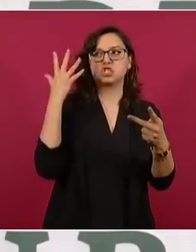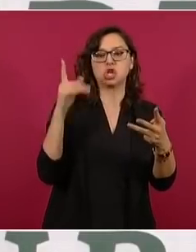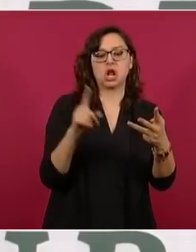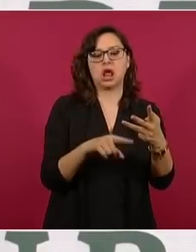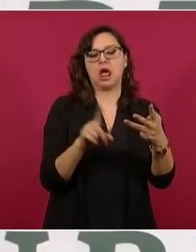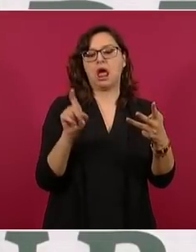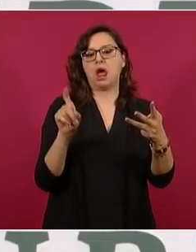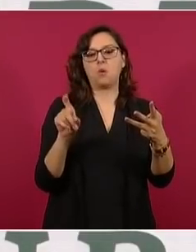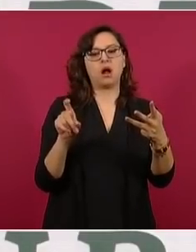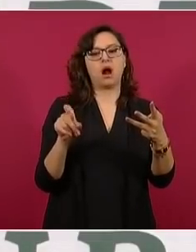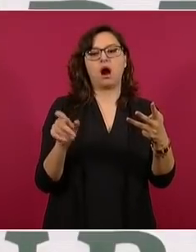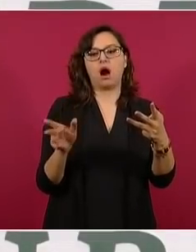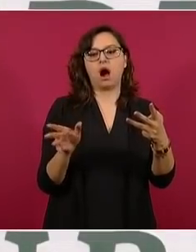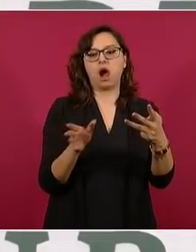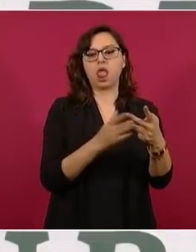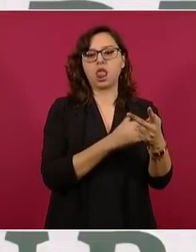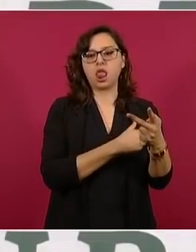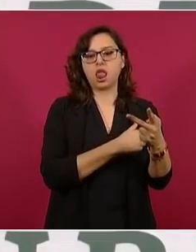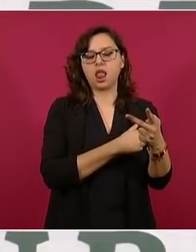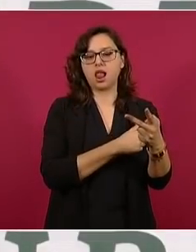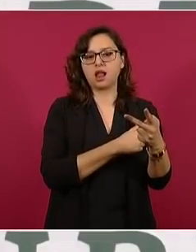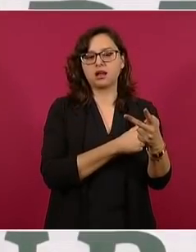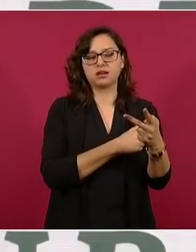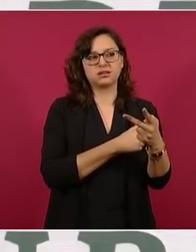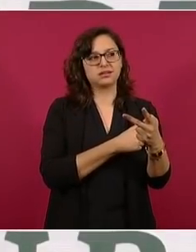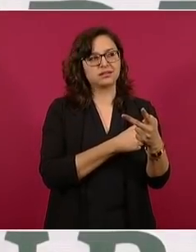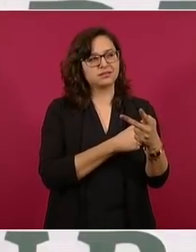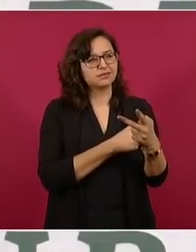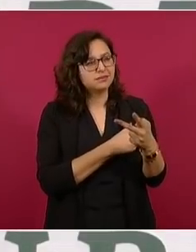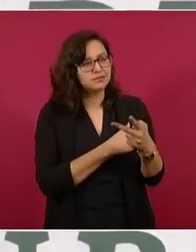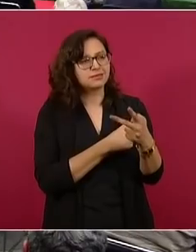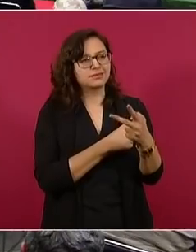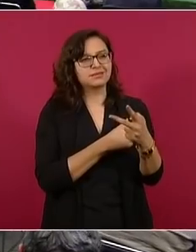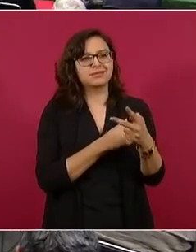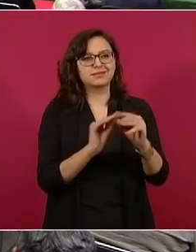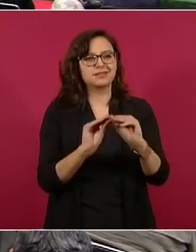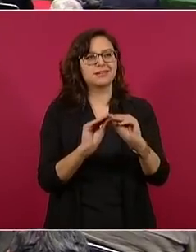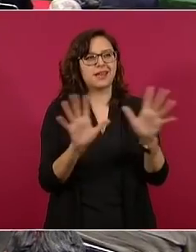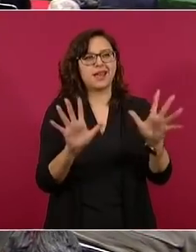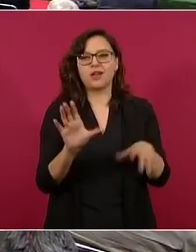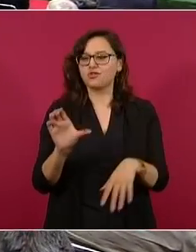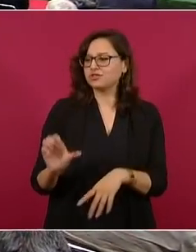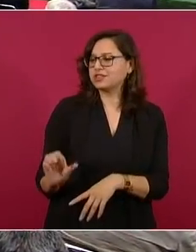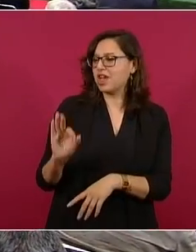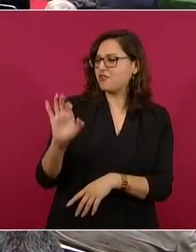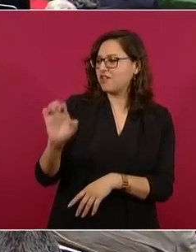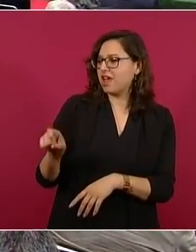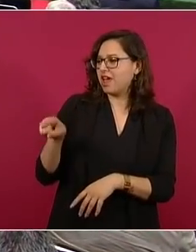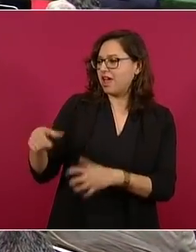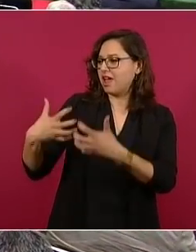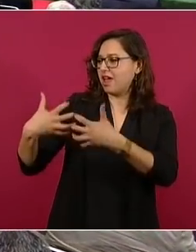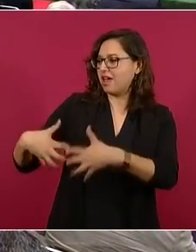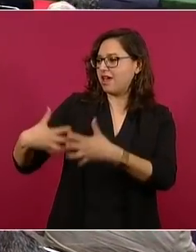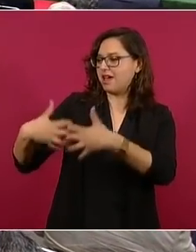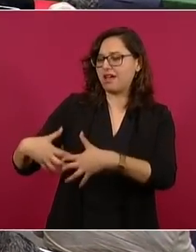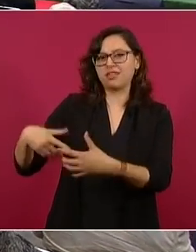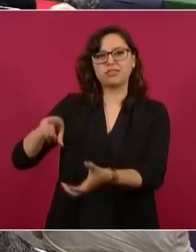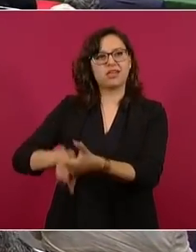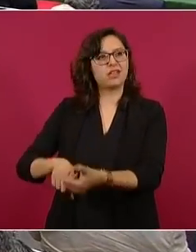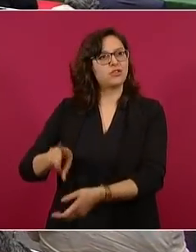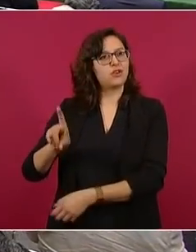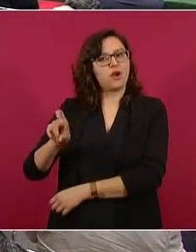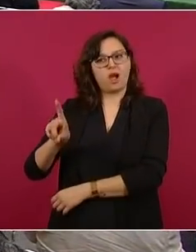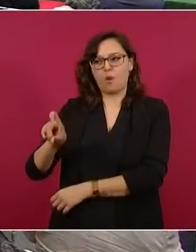hidroeléctricas en de la Comisión Federal de Electricidad, con la descarada intención